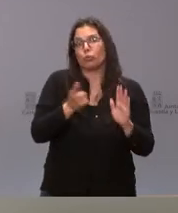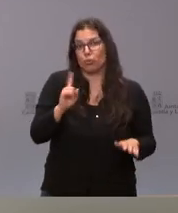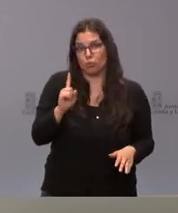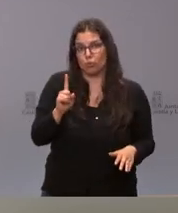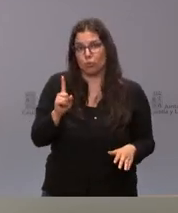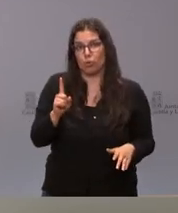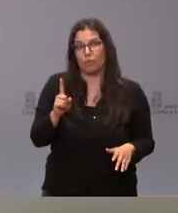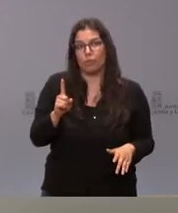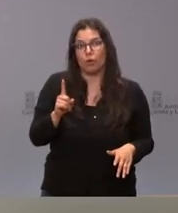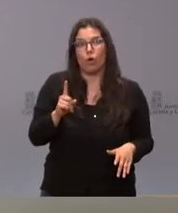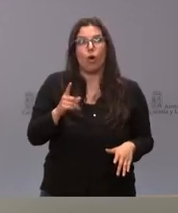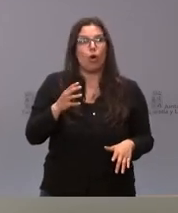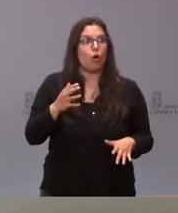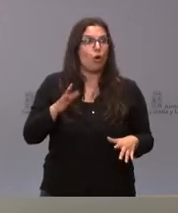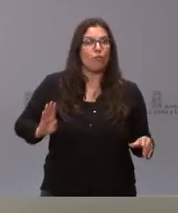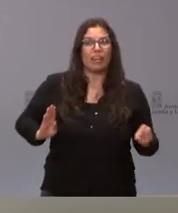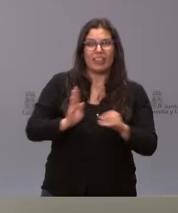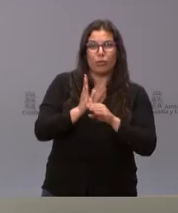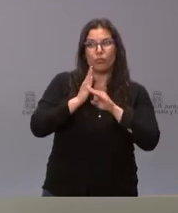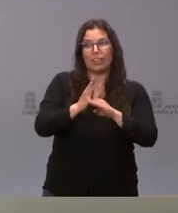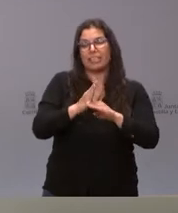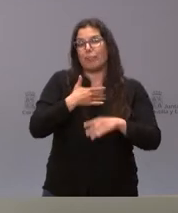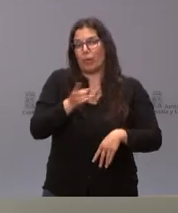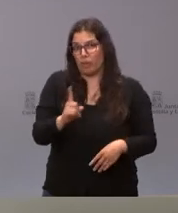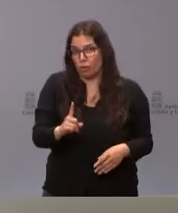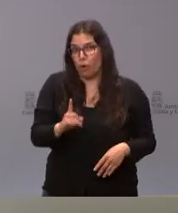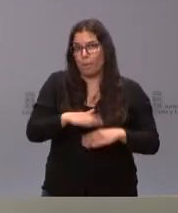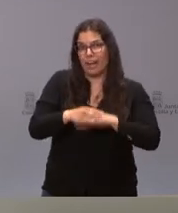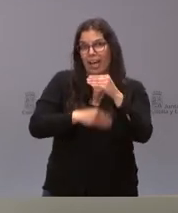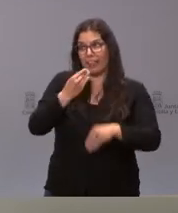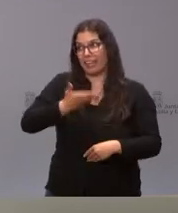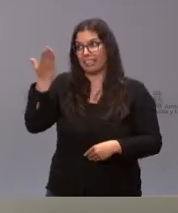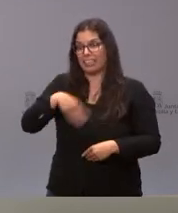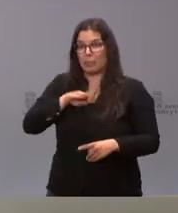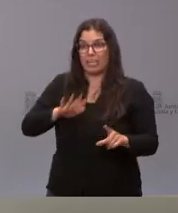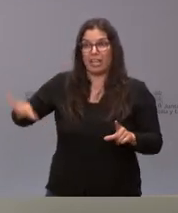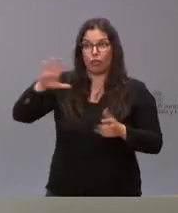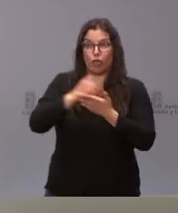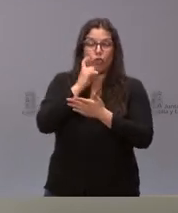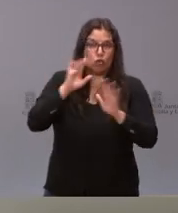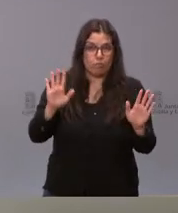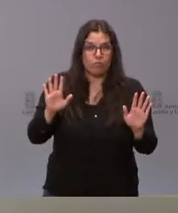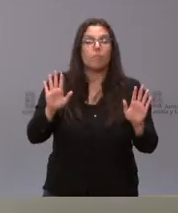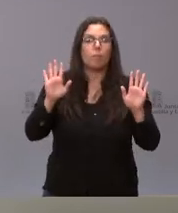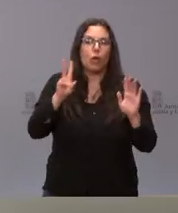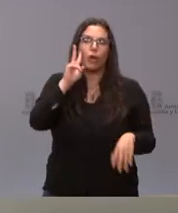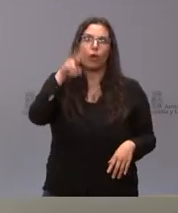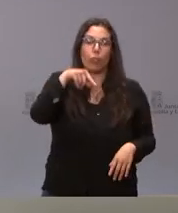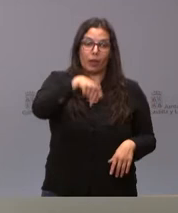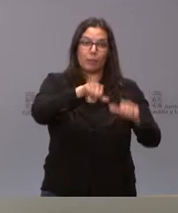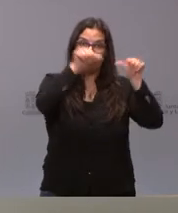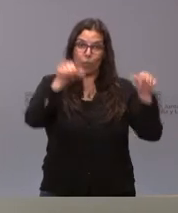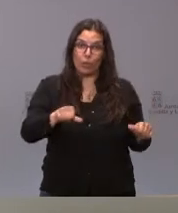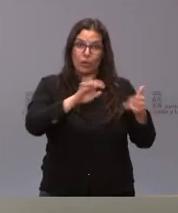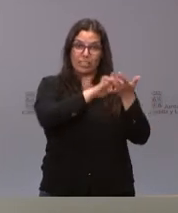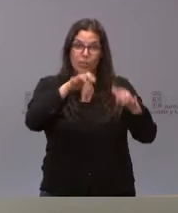y no a lo mejor garantizando la financiación suficiente para que se pueda desarrollar en todo el contexto nacional pero sí reconociendo que el modelo de Castilla